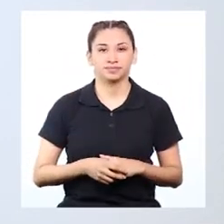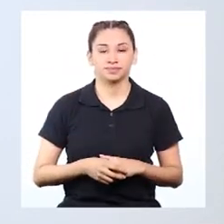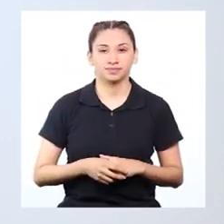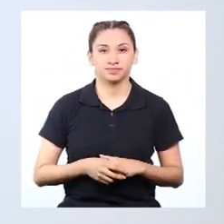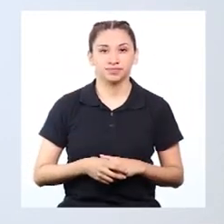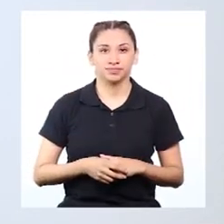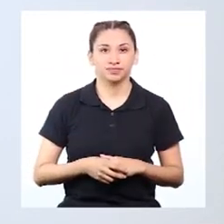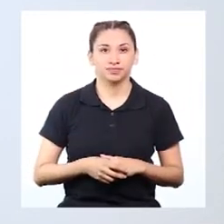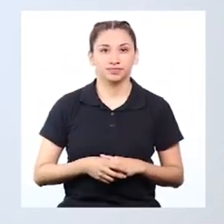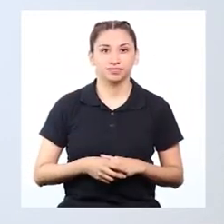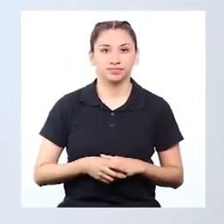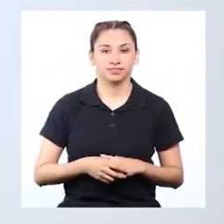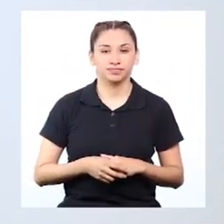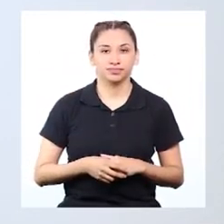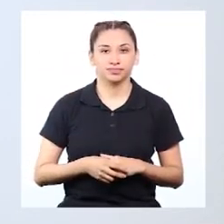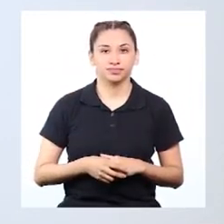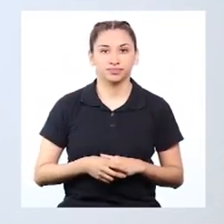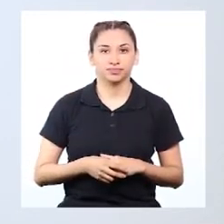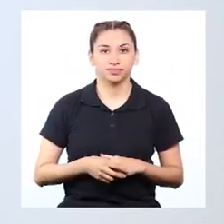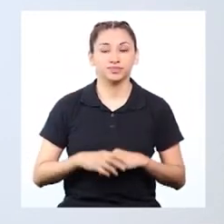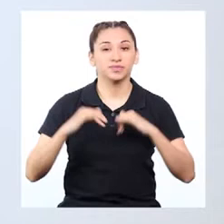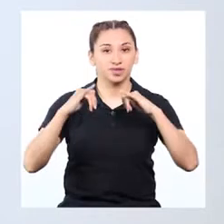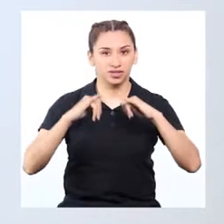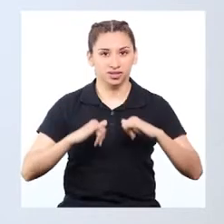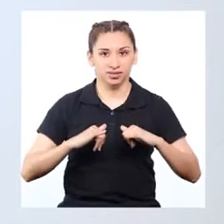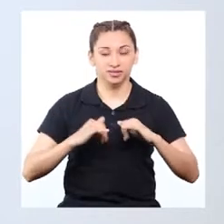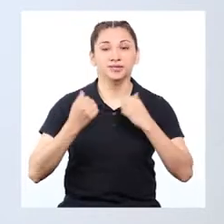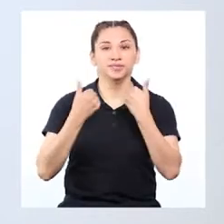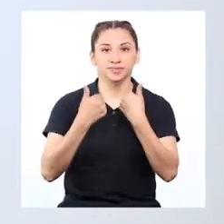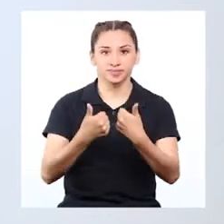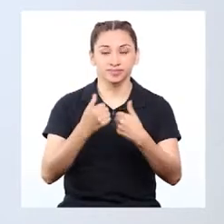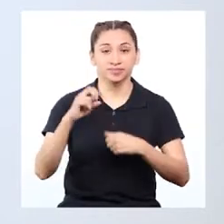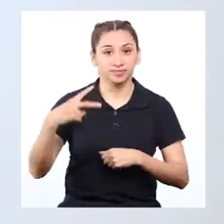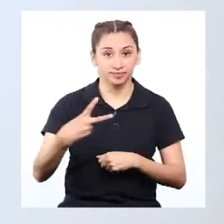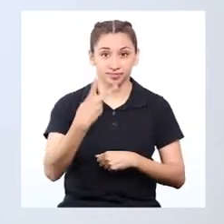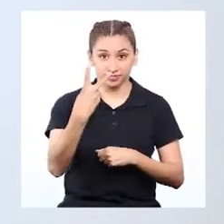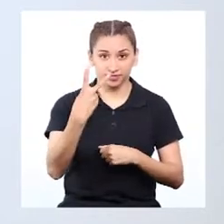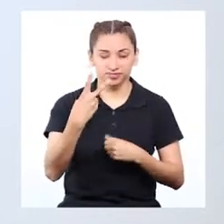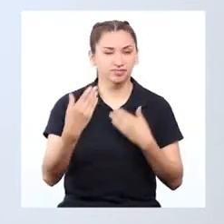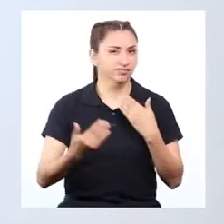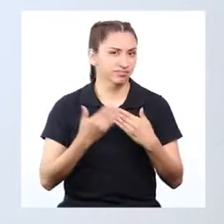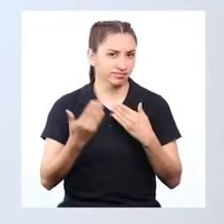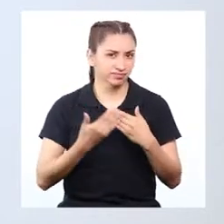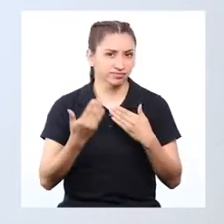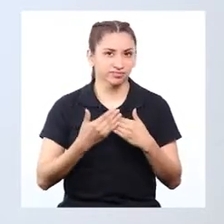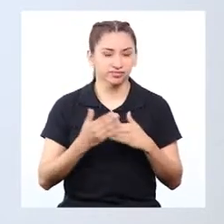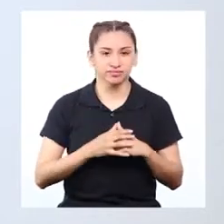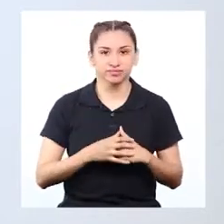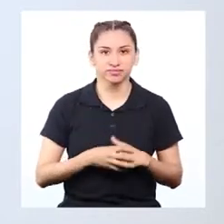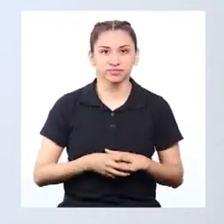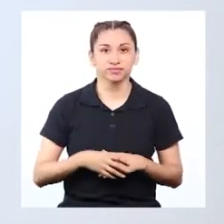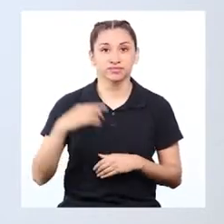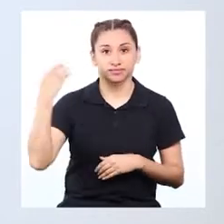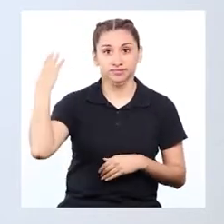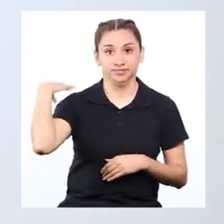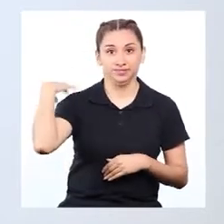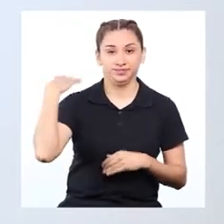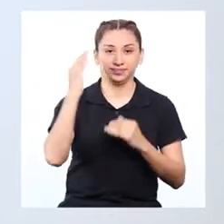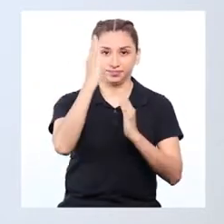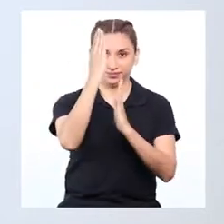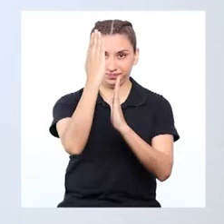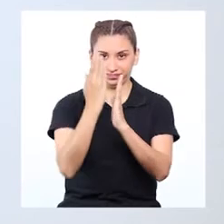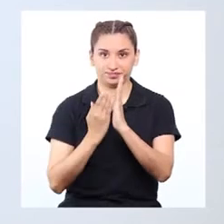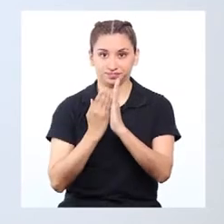¡Eso! Nos quedamos ahí. ¡Muy bien! El segundo ejercicio es sencillo. Mantenemos la